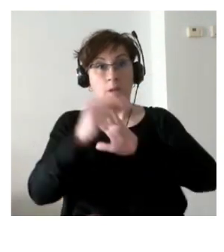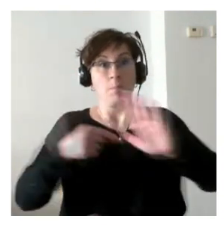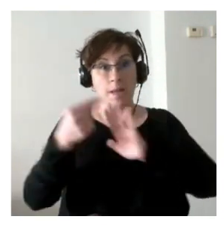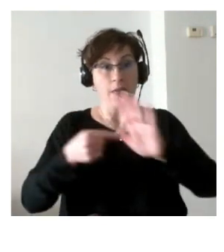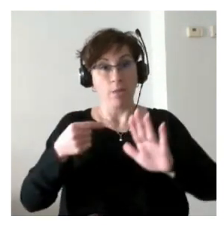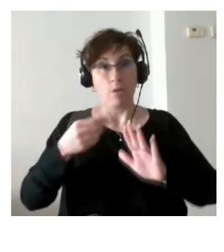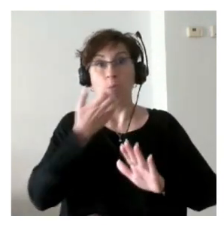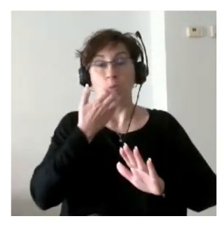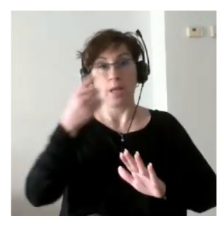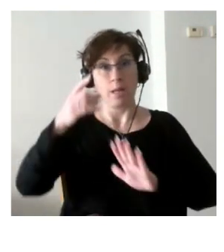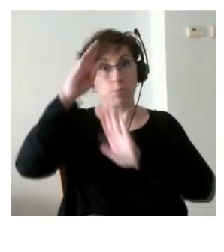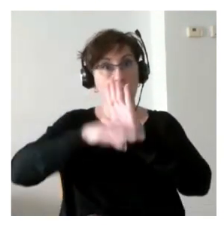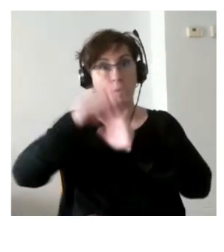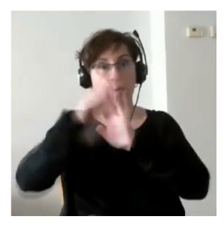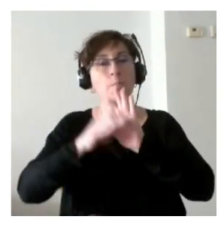hubiera facilitado muchísimo la vida